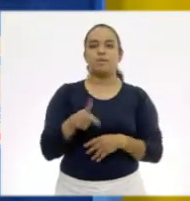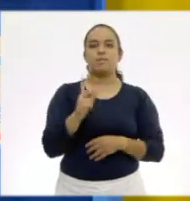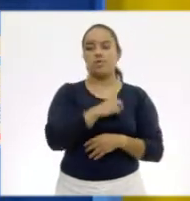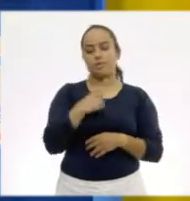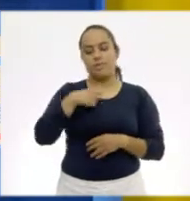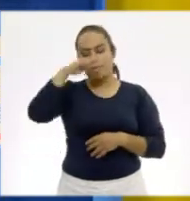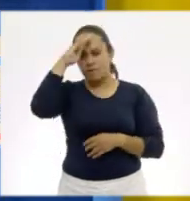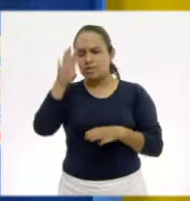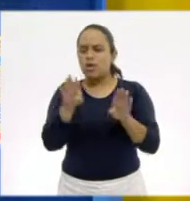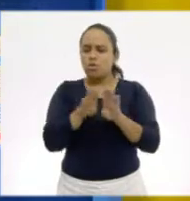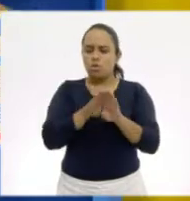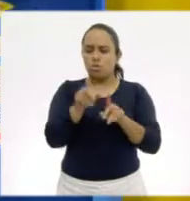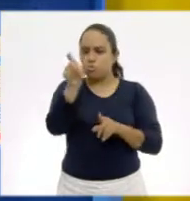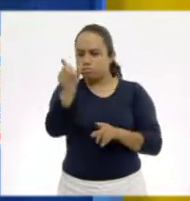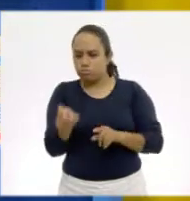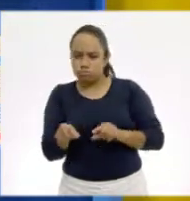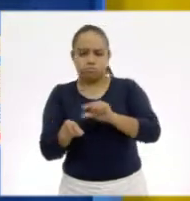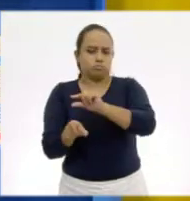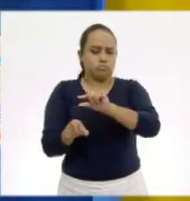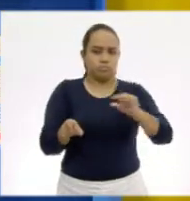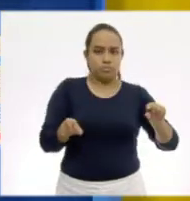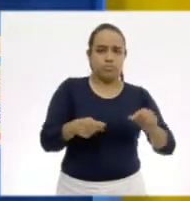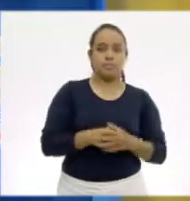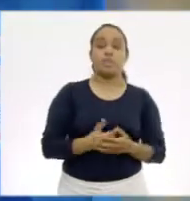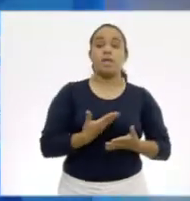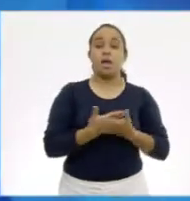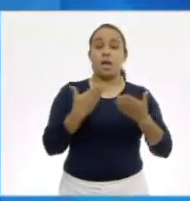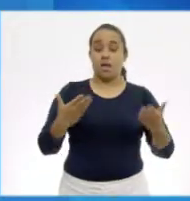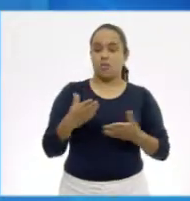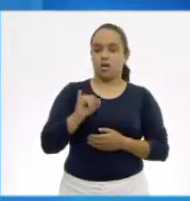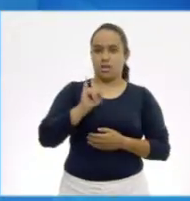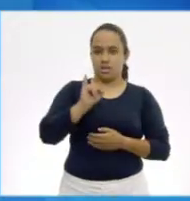columnas, cómo eran las filas. Vamos con el inciso I.